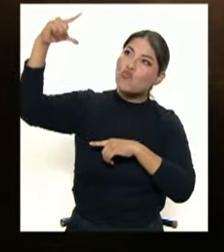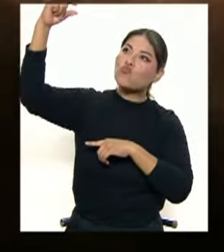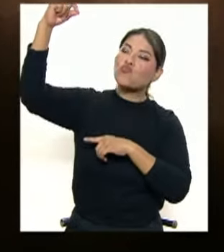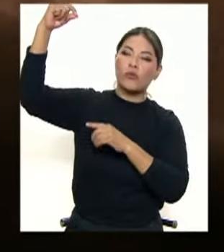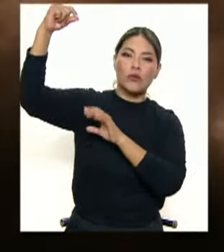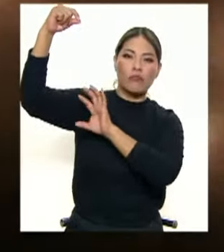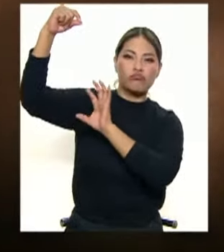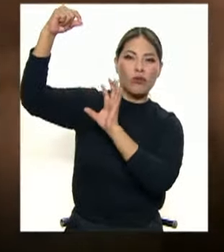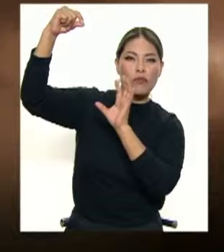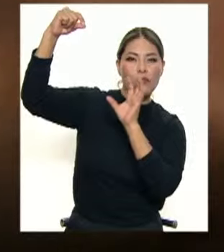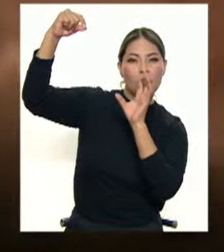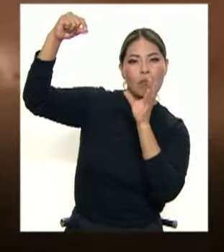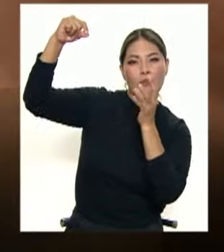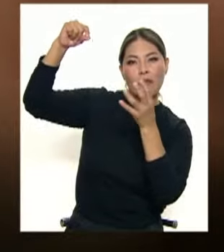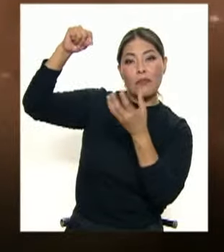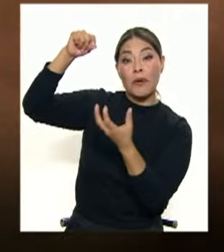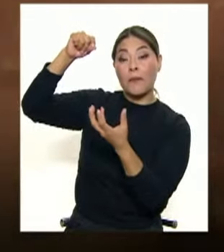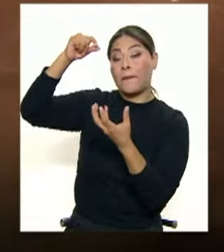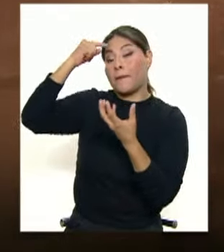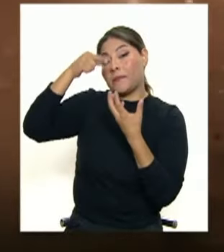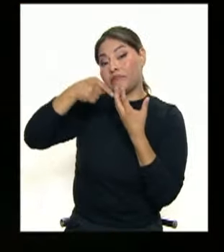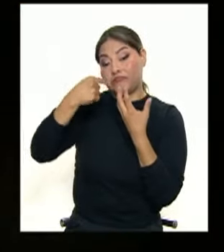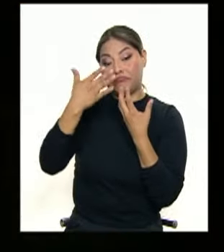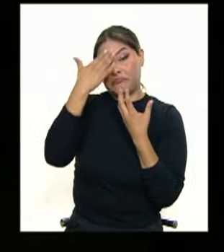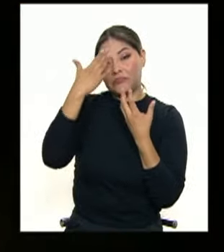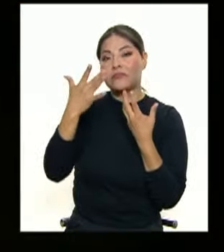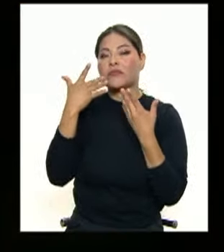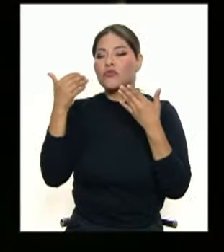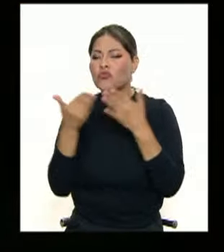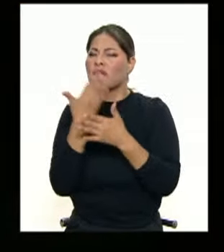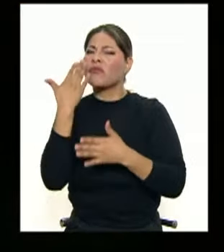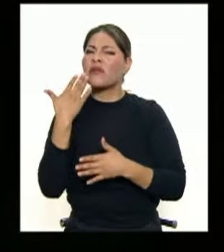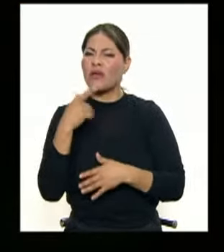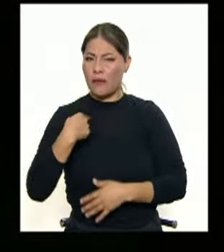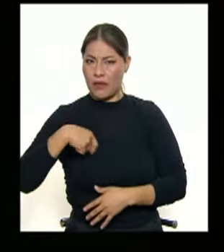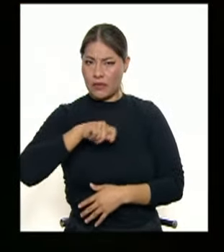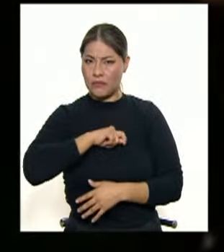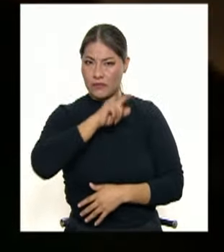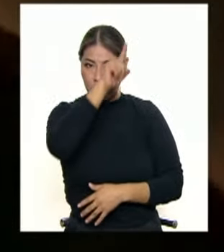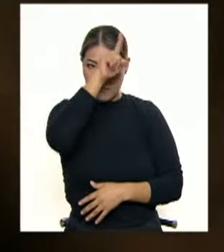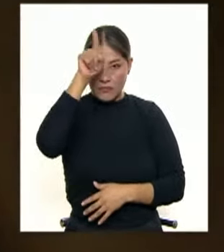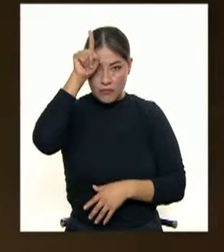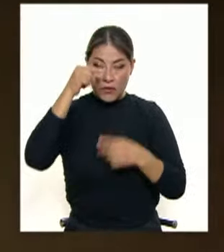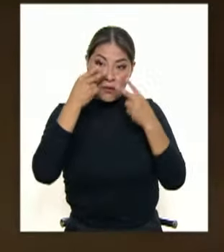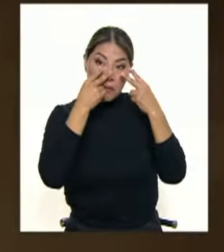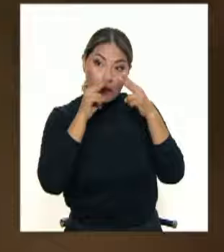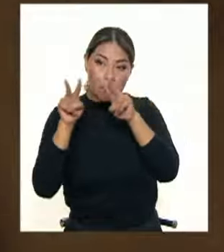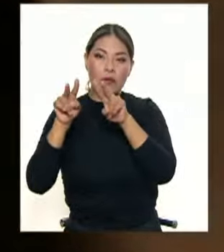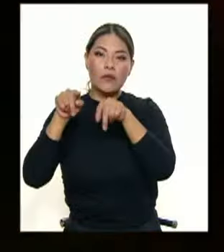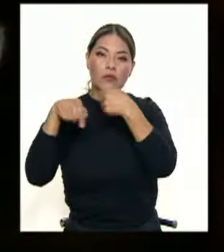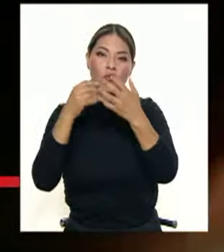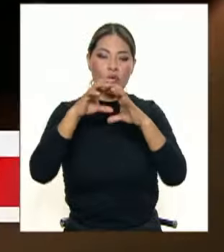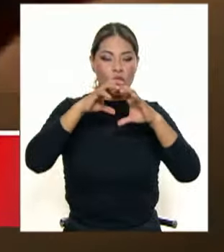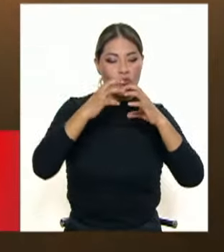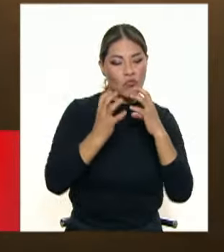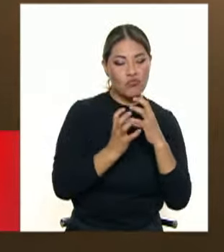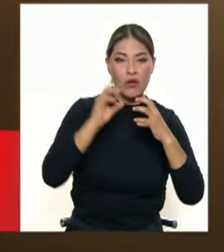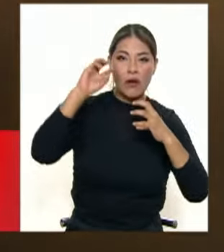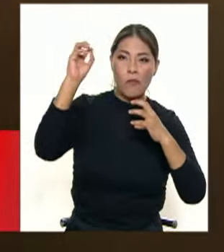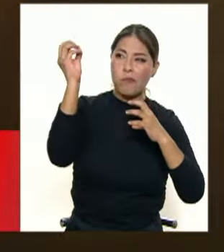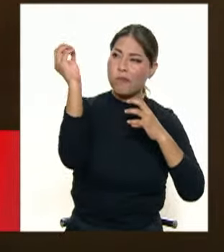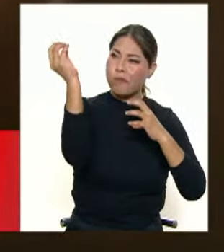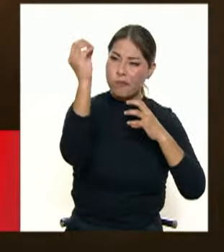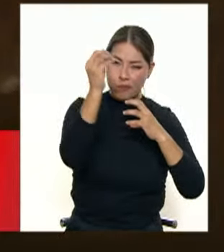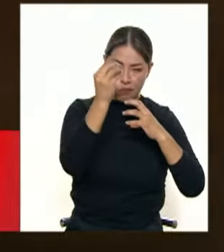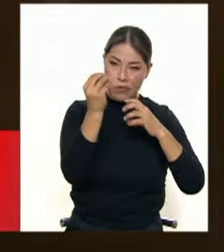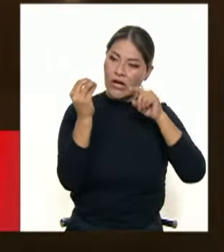astrónomos de la Universidad Complutense de Madrid tras descubrir que un pequeño asteroide se acerca a la Tierra. Este es del tamaño